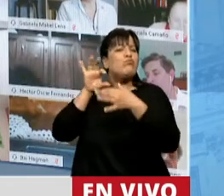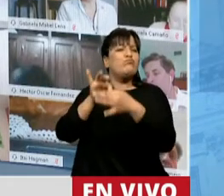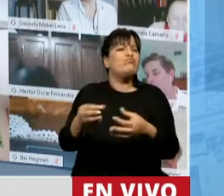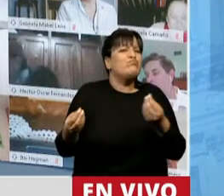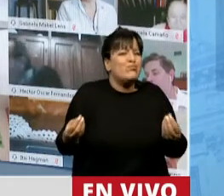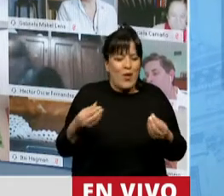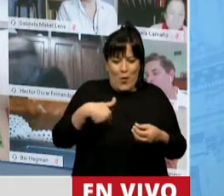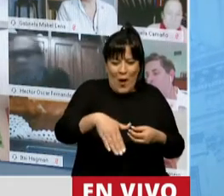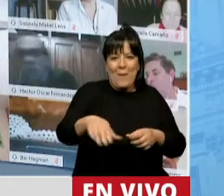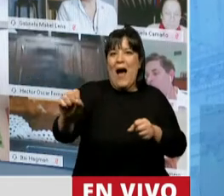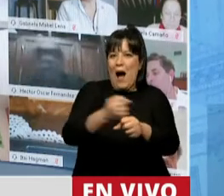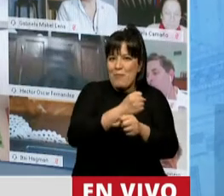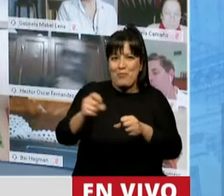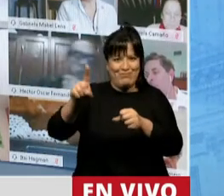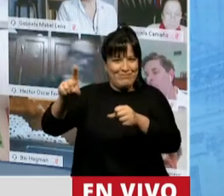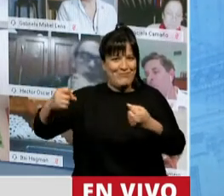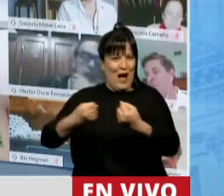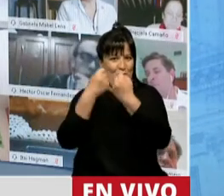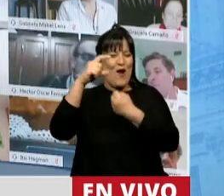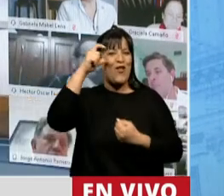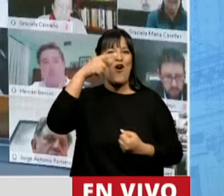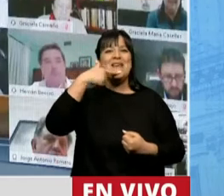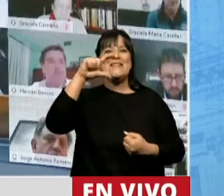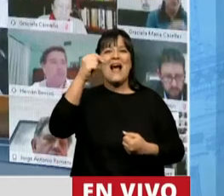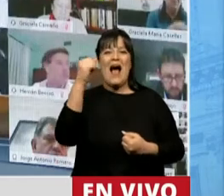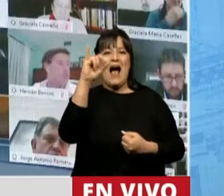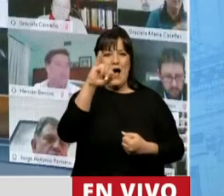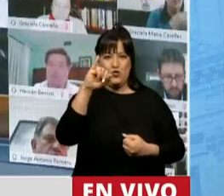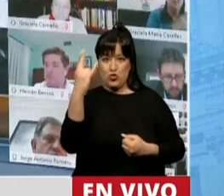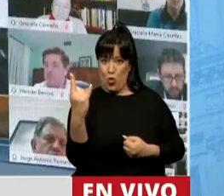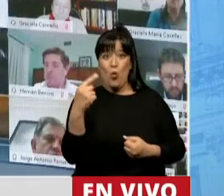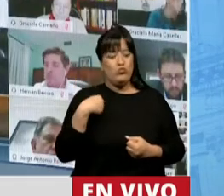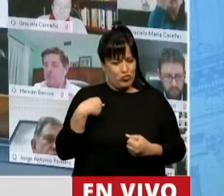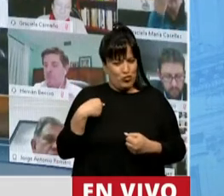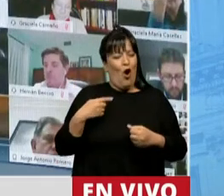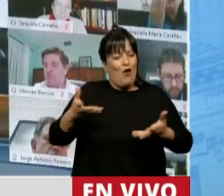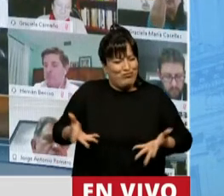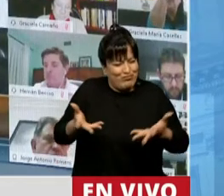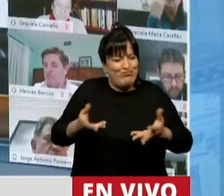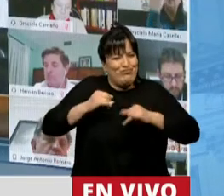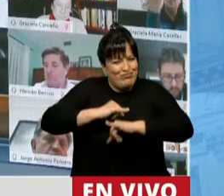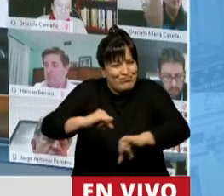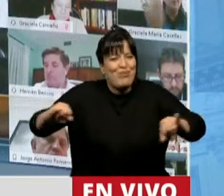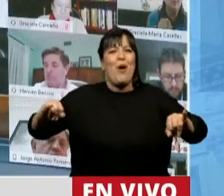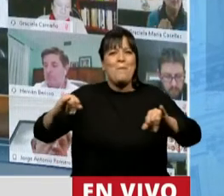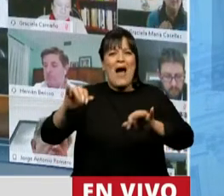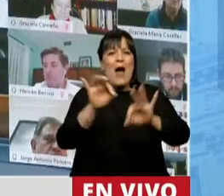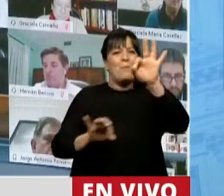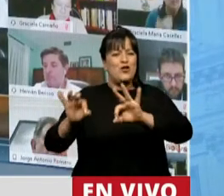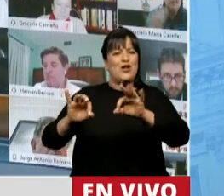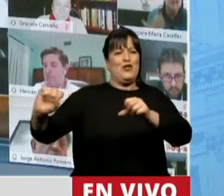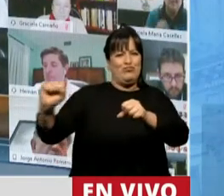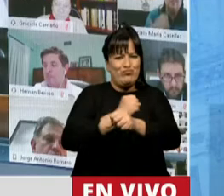aprobación del acuerdo de Escazú porque fui uno de los que impulsó un proyecto para su ratificación